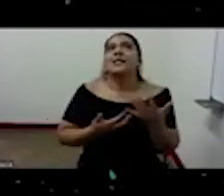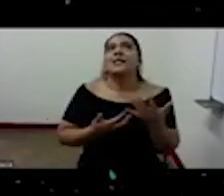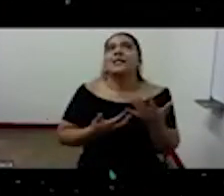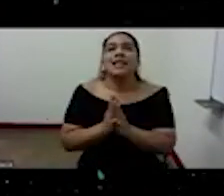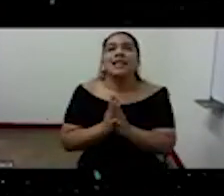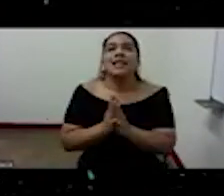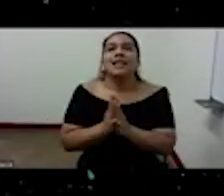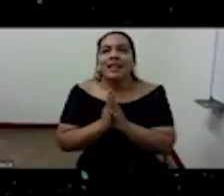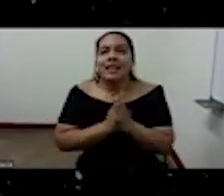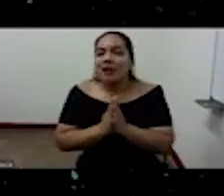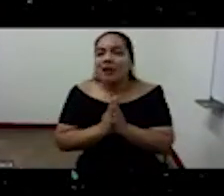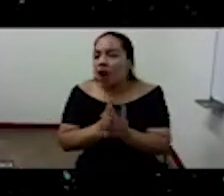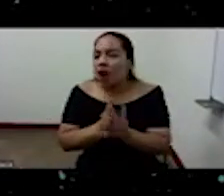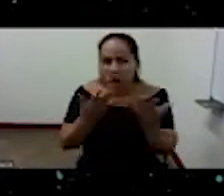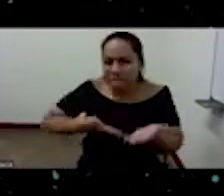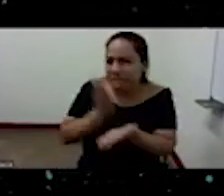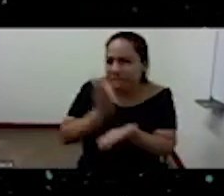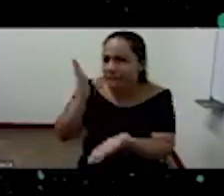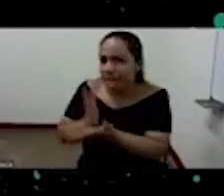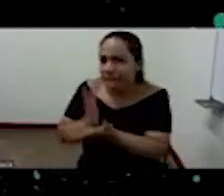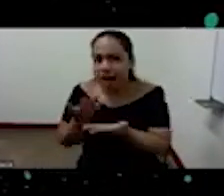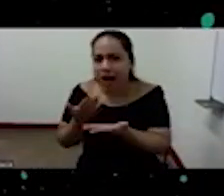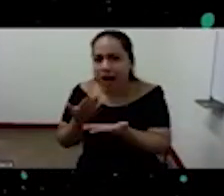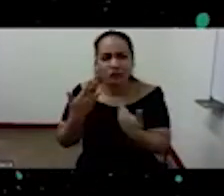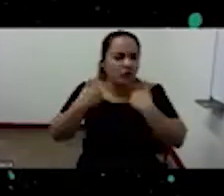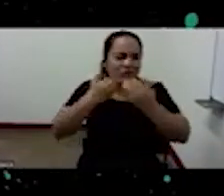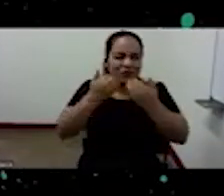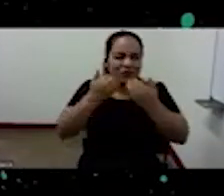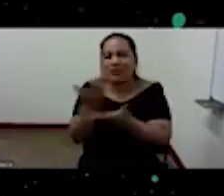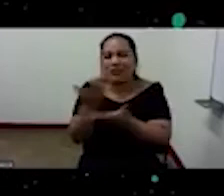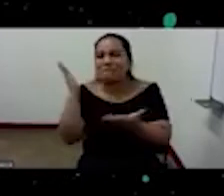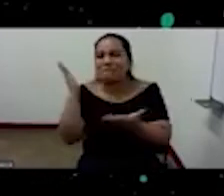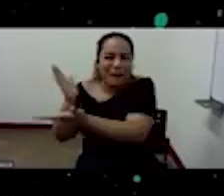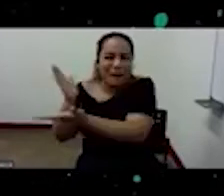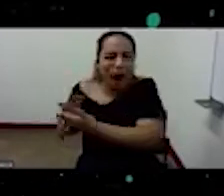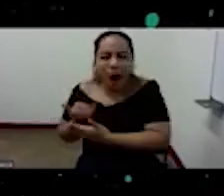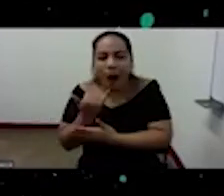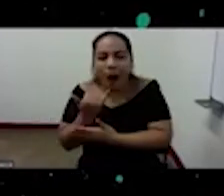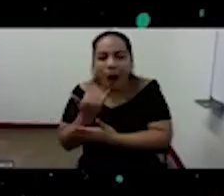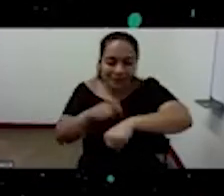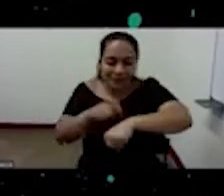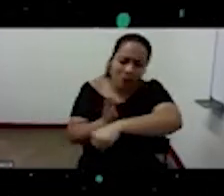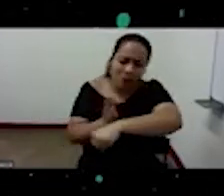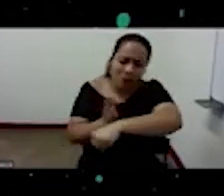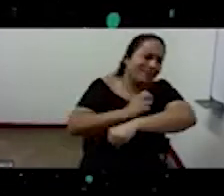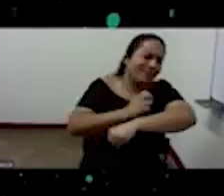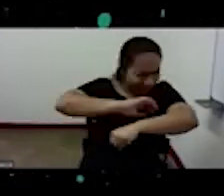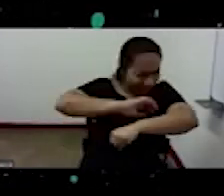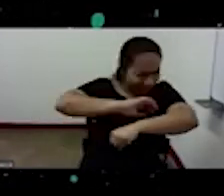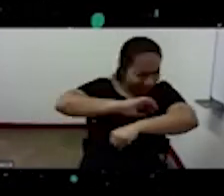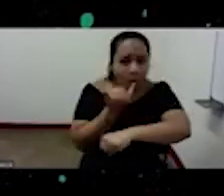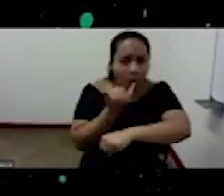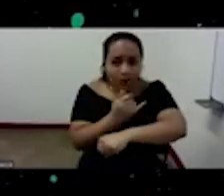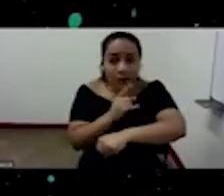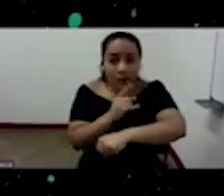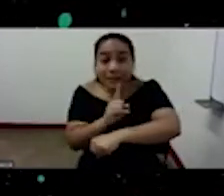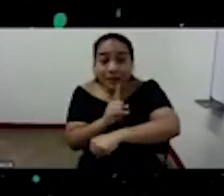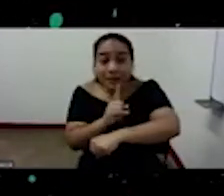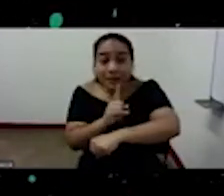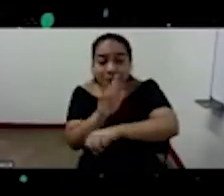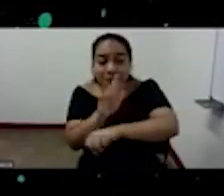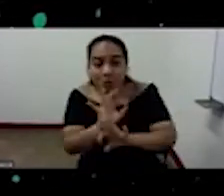acontecimientos atmosféricos claro que sí pero la dimensión